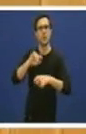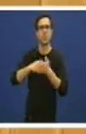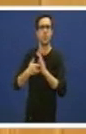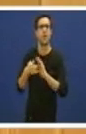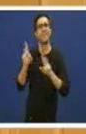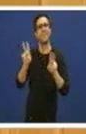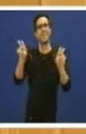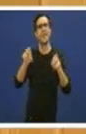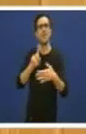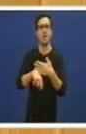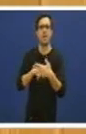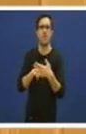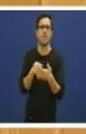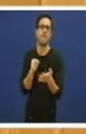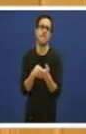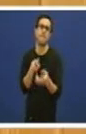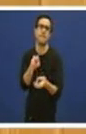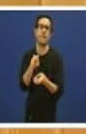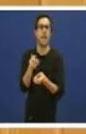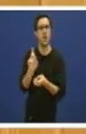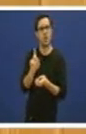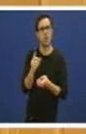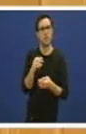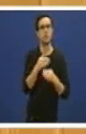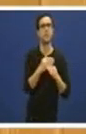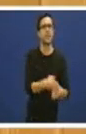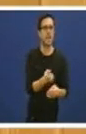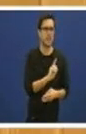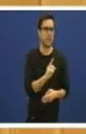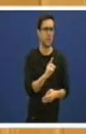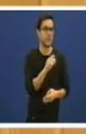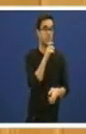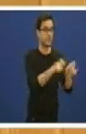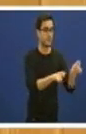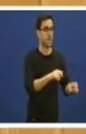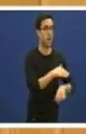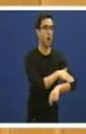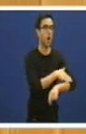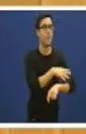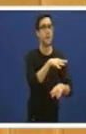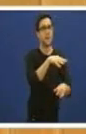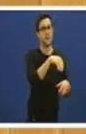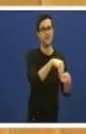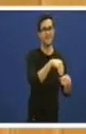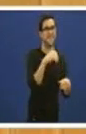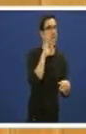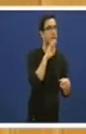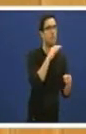fiscal. Non é suficiente. Se se está viaxando por aí e resulta que o presidente